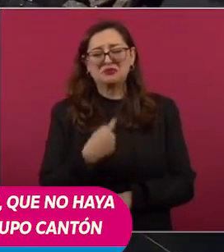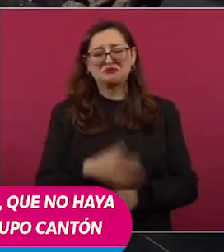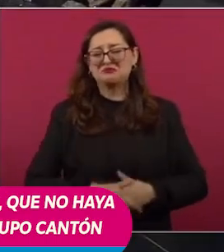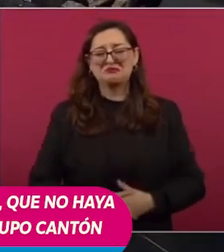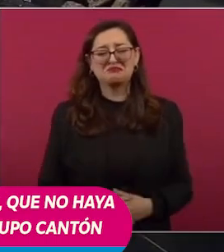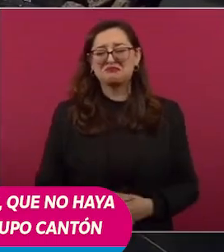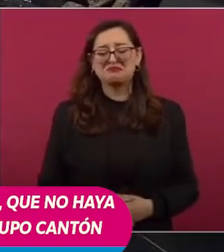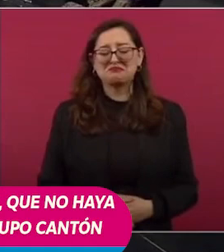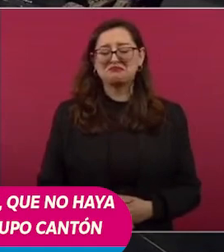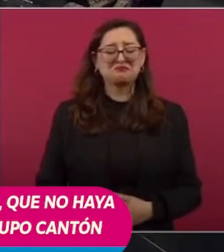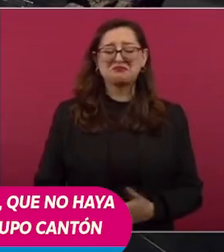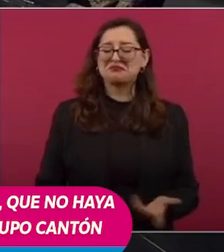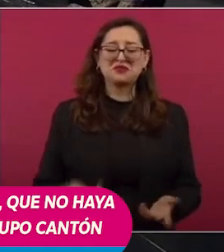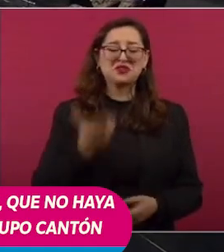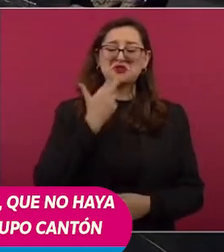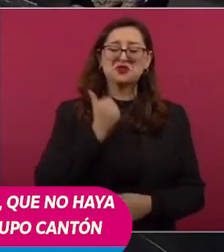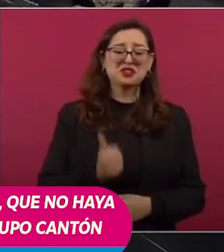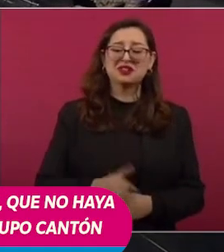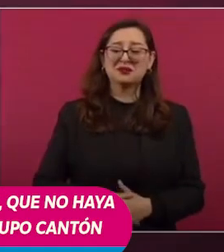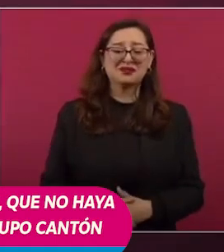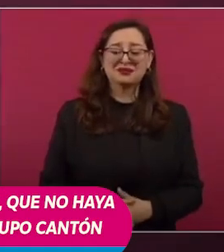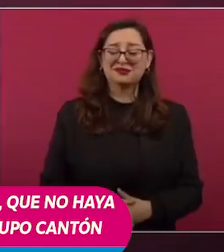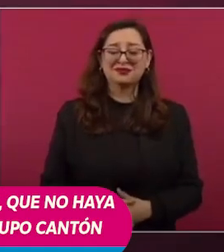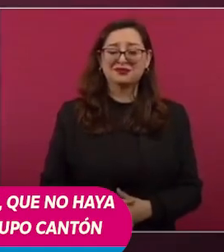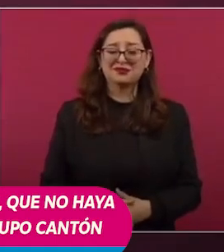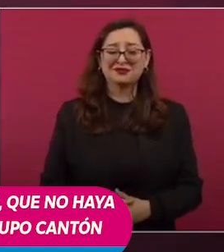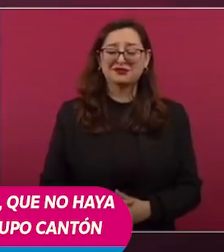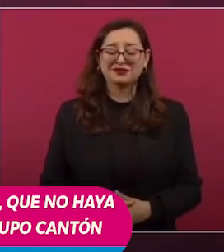no, eso de que